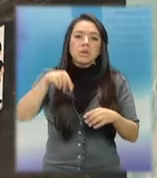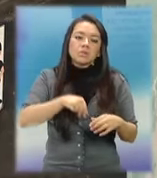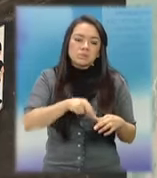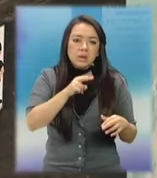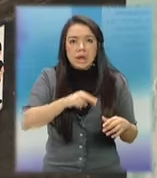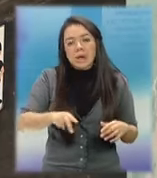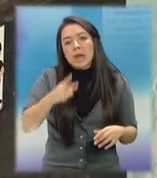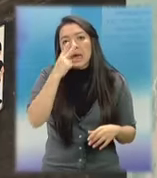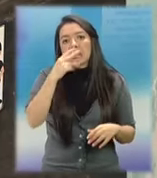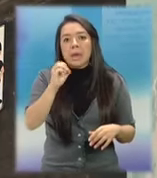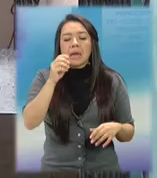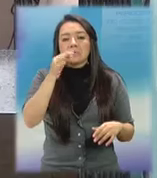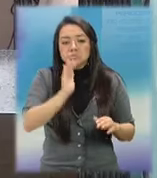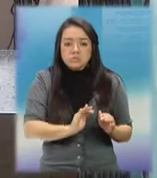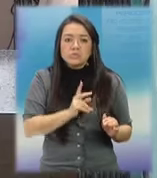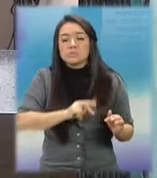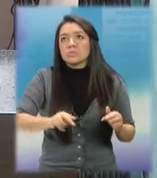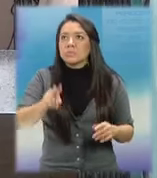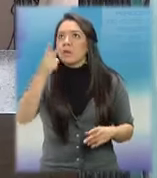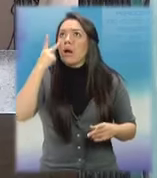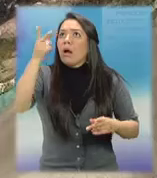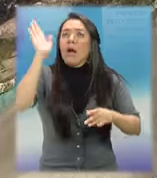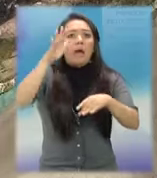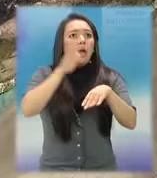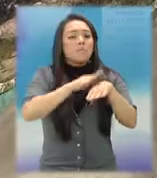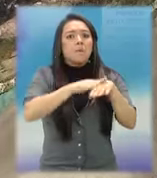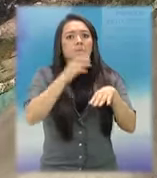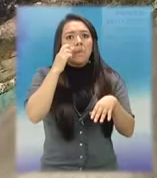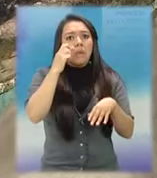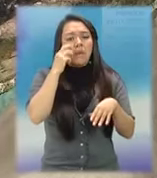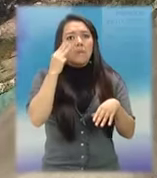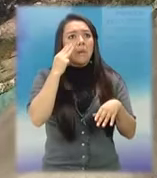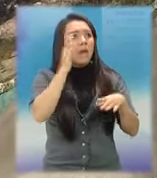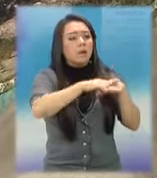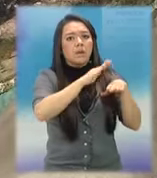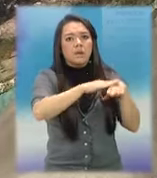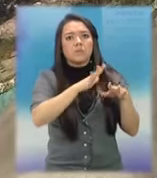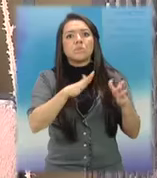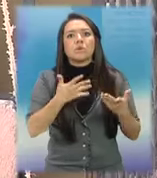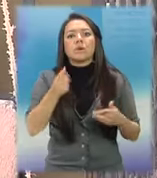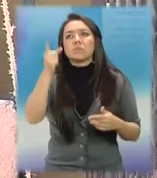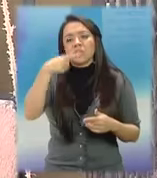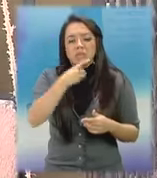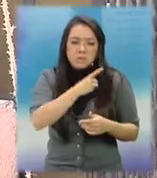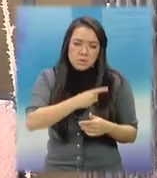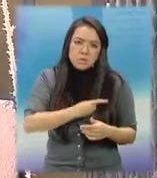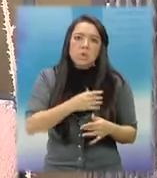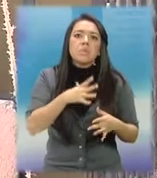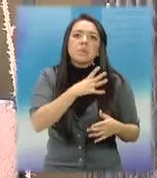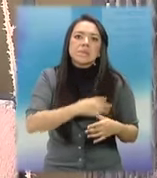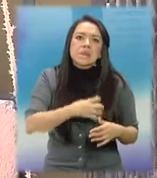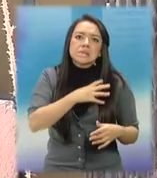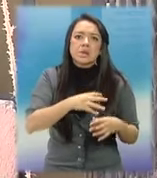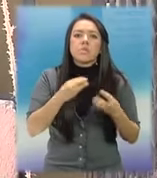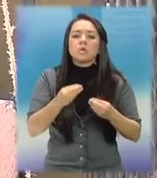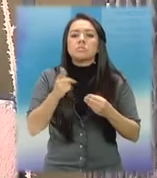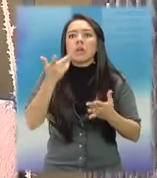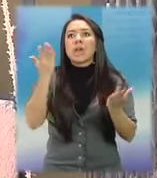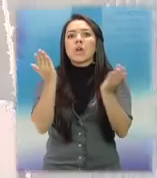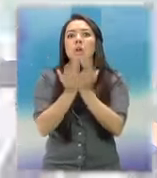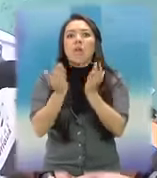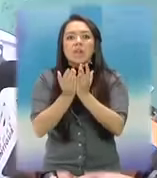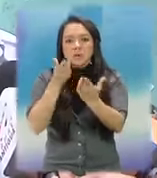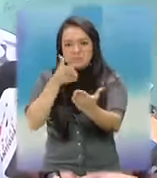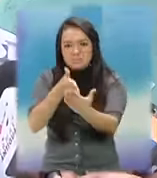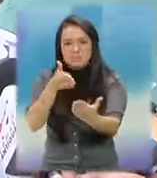alertó al resto de la familia. Algunos afirman que el niño sufría de depresión por acoso escolar, pero hasta el momento no se ha afirmado nada.